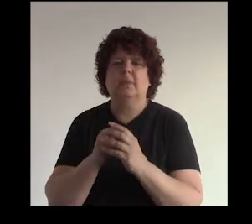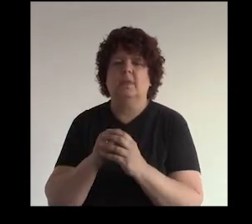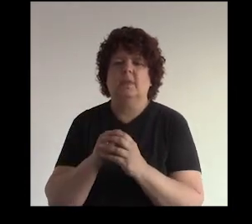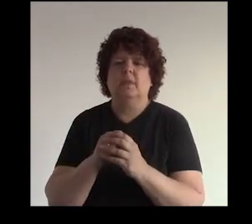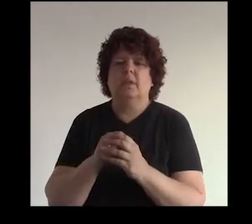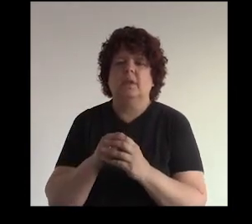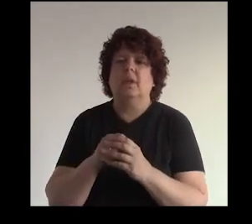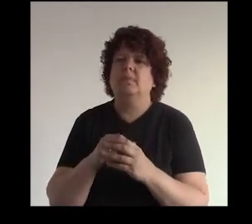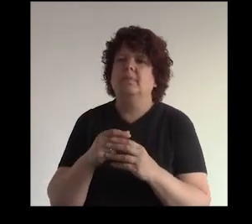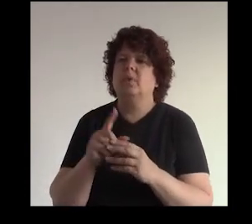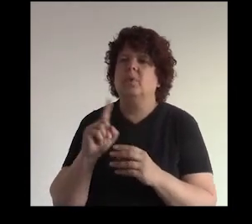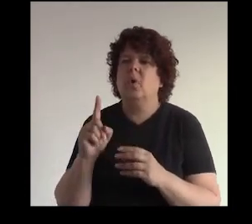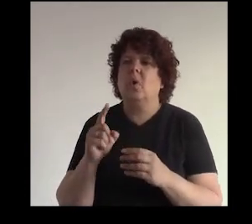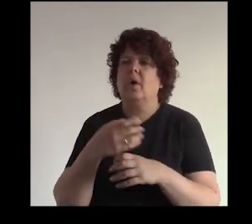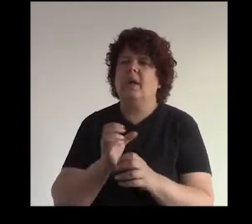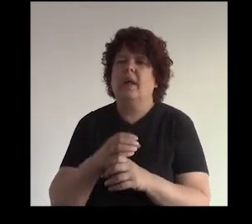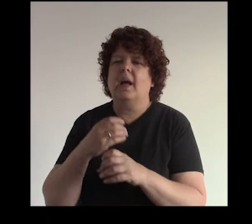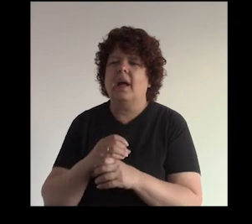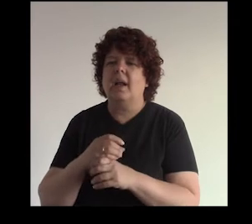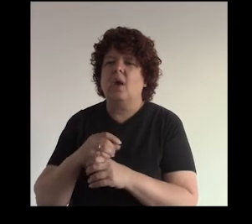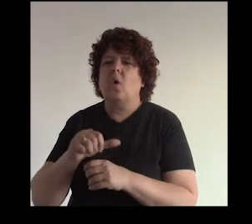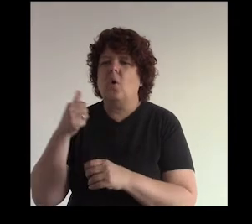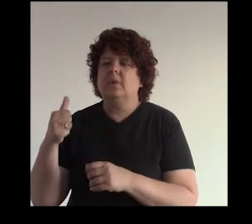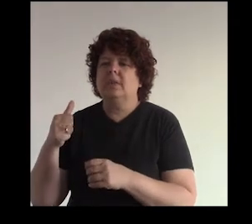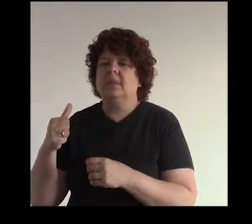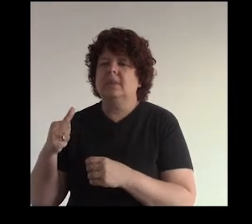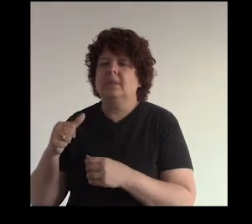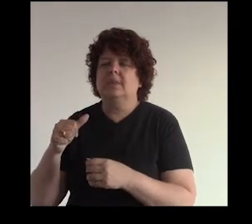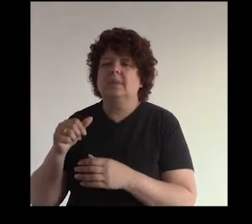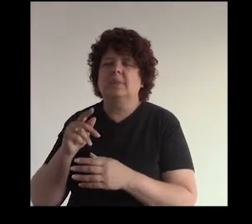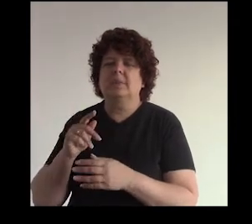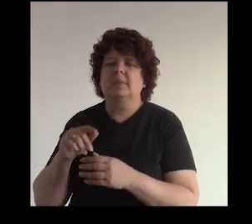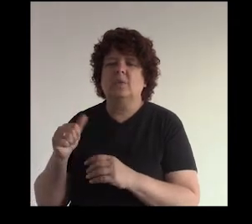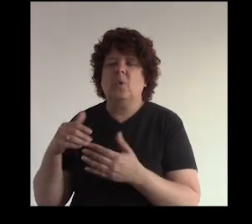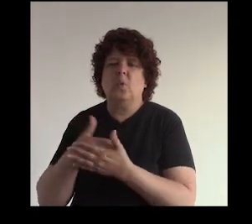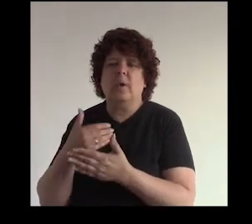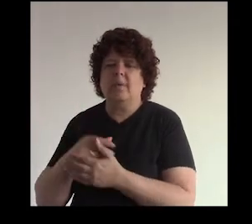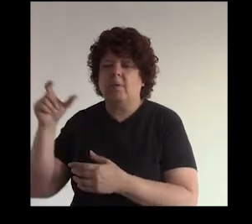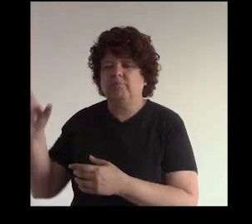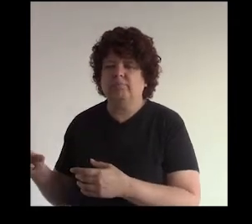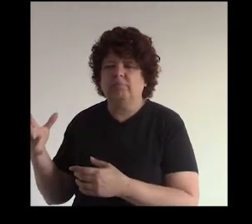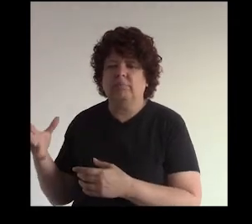en lugar de por ejemplo crearte nueva fanpage diferente de acuerdo a los perfiles de edades